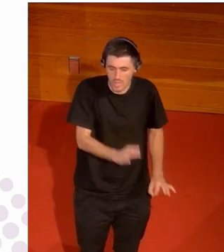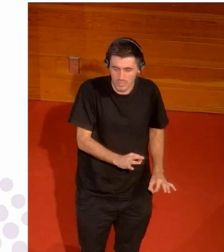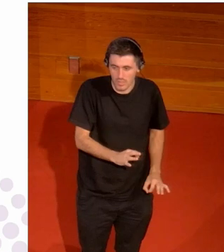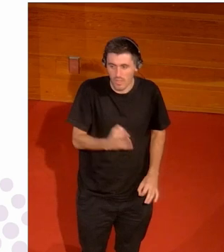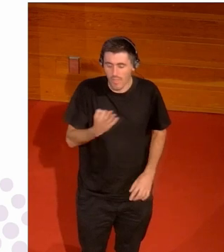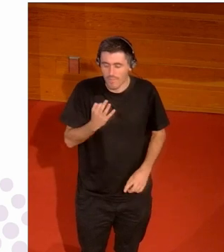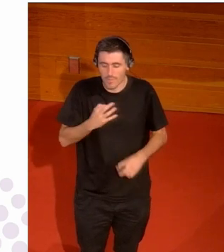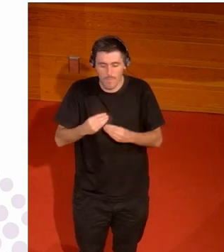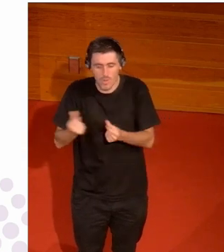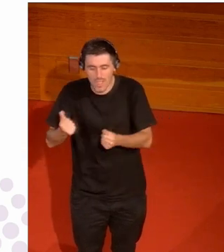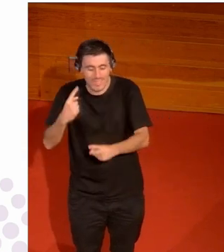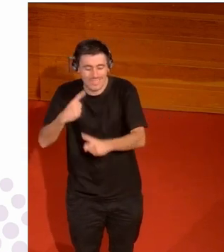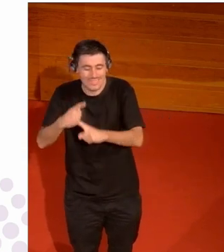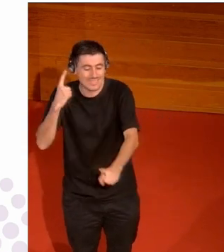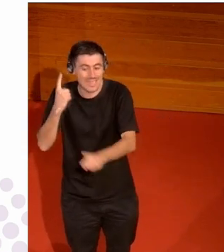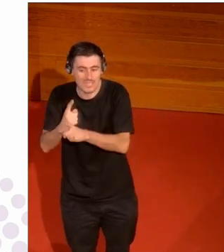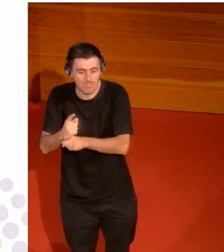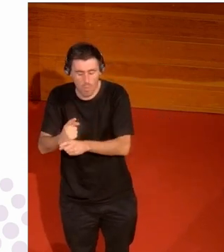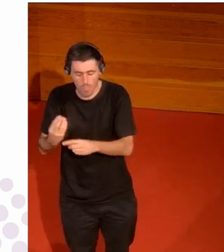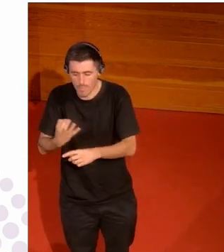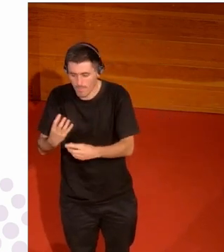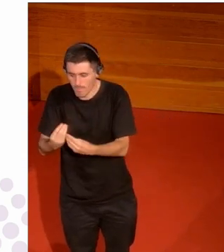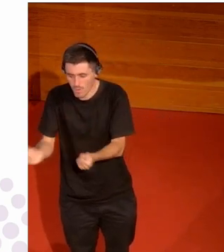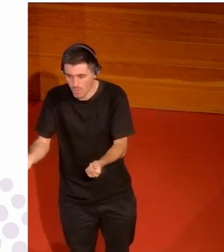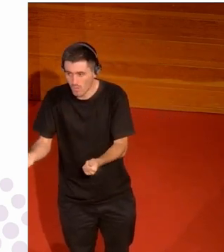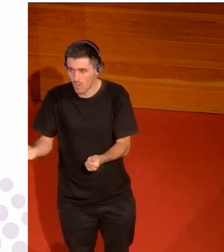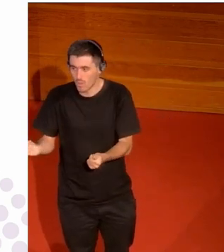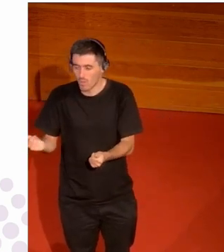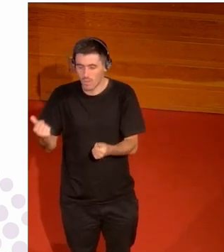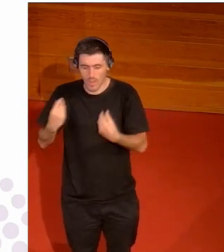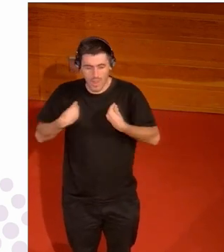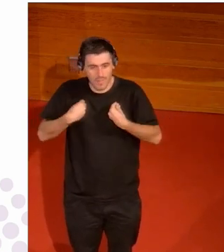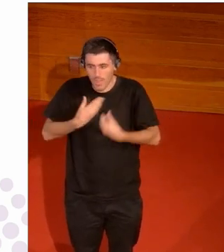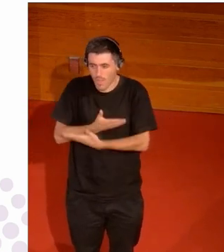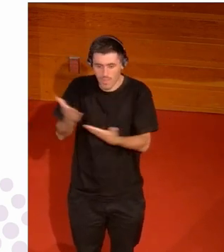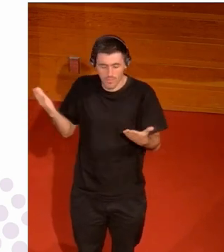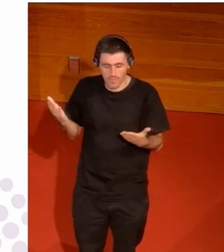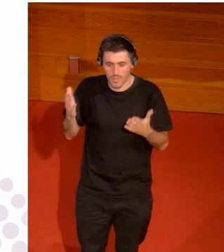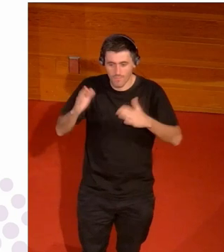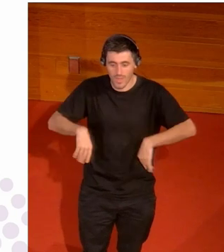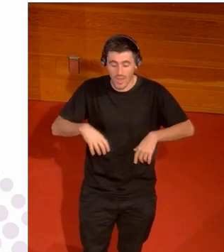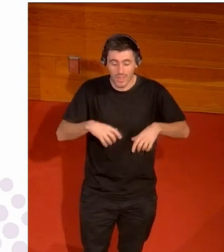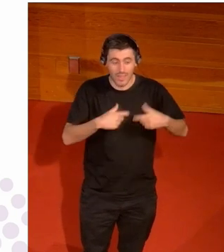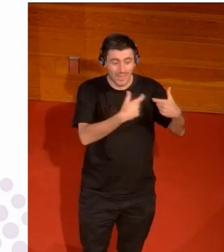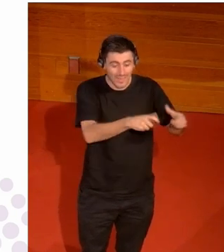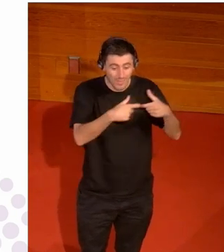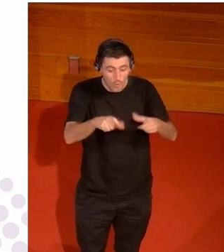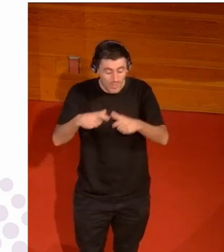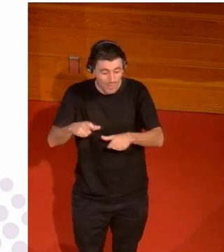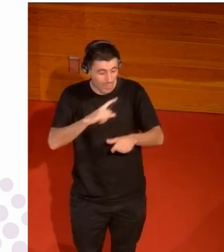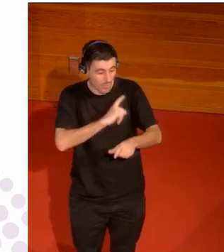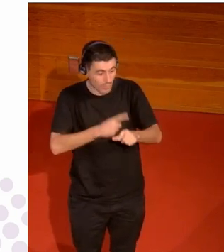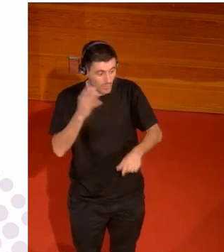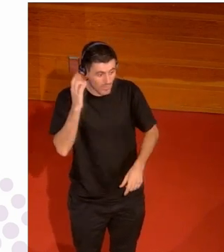el sexismo en todos los ámbitos de la vida y también con que las categorías deportivas femeninas estén siendo